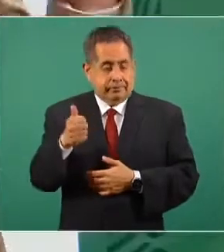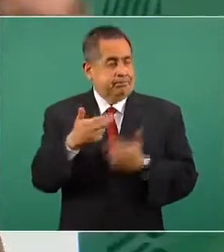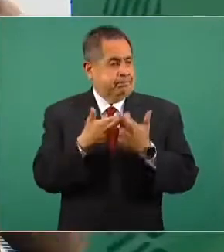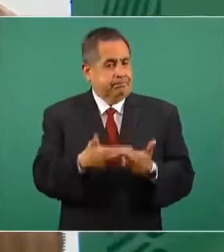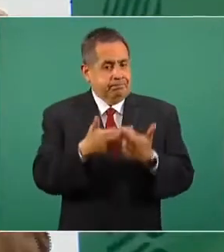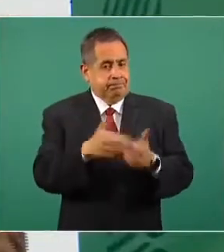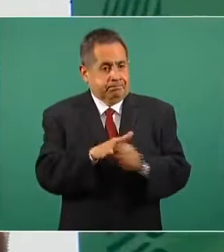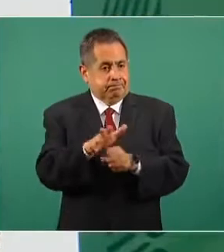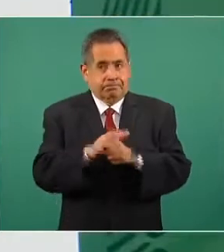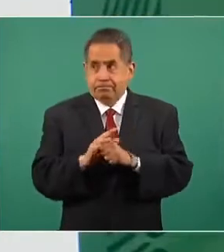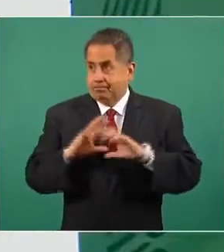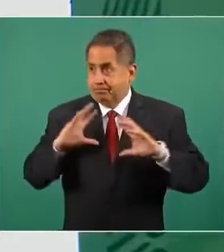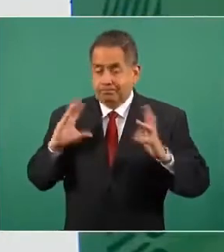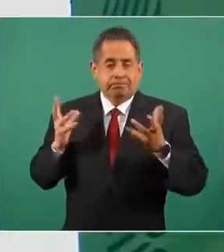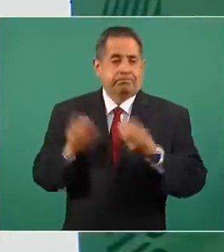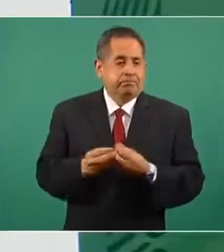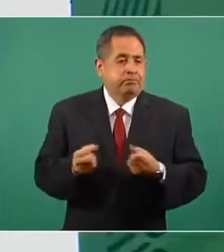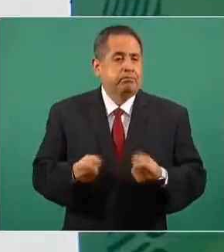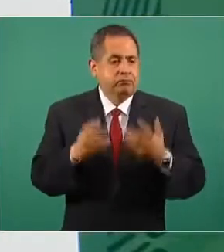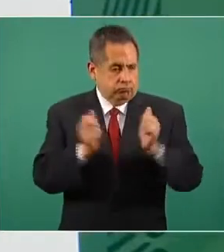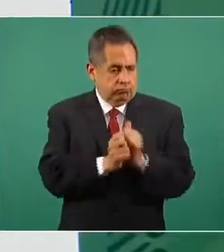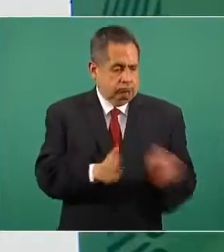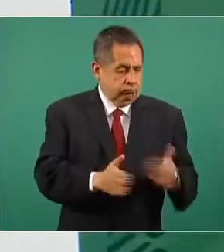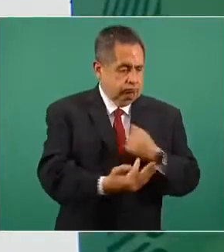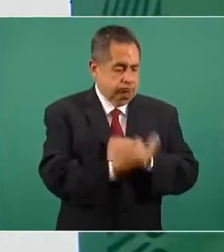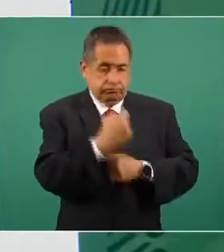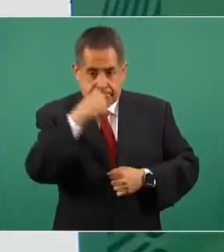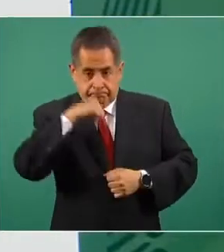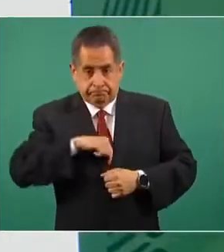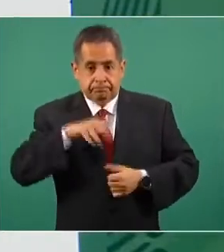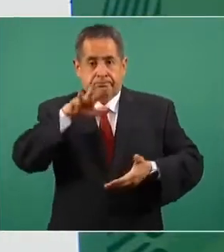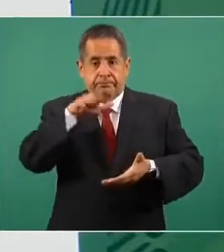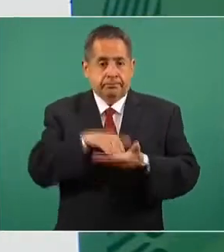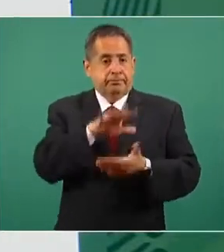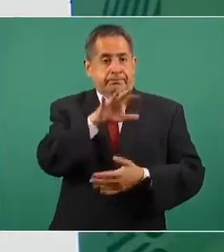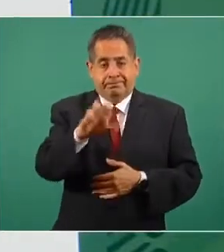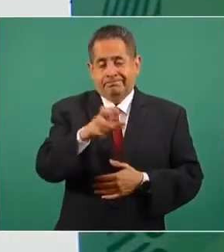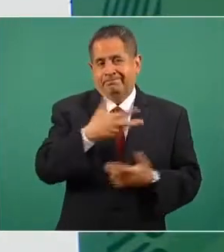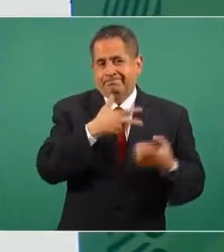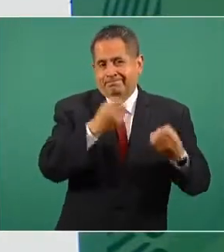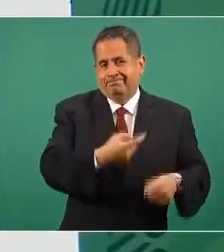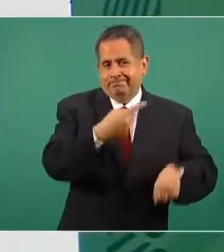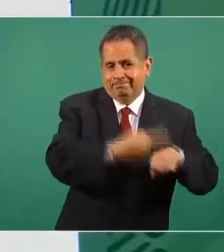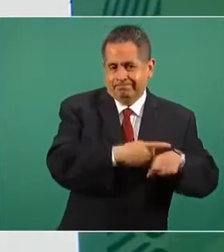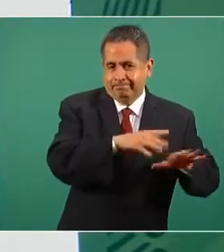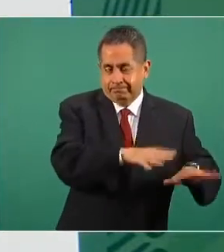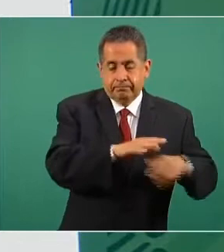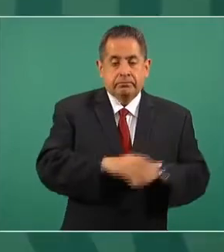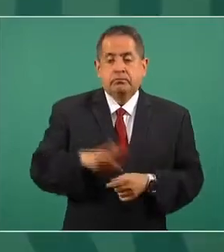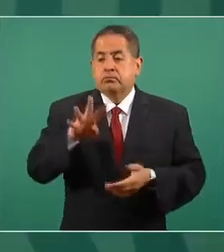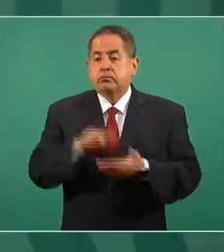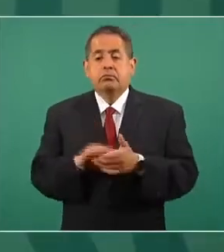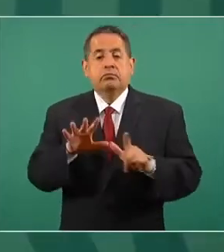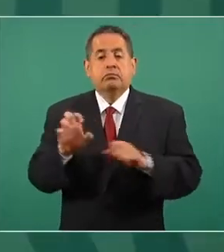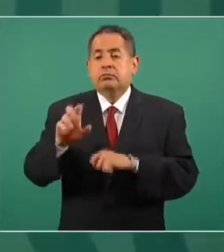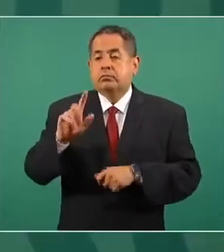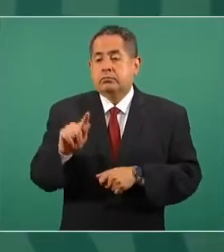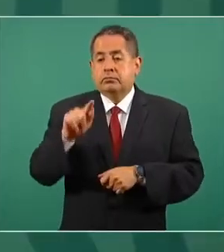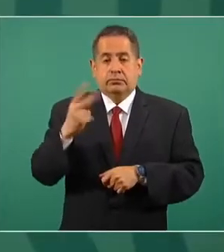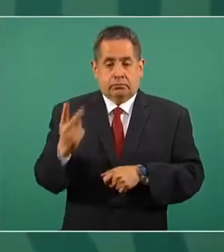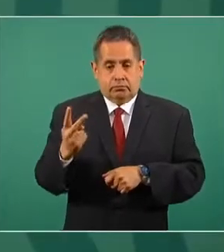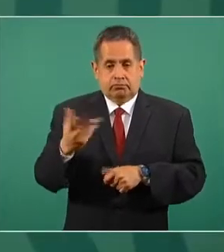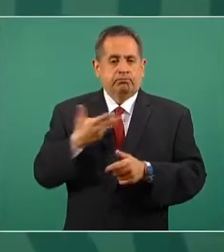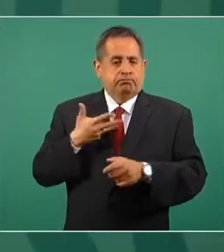disponibles en todo el país con ventilador, cinco mil 500 están ocupadas y cuatro mil 872 están